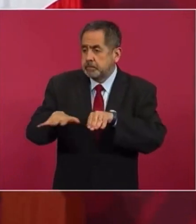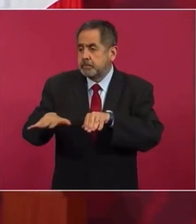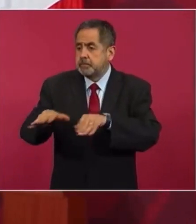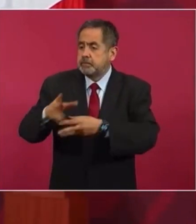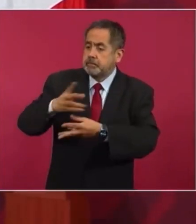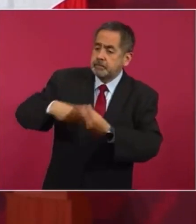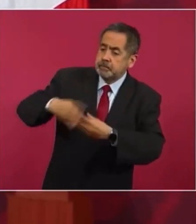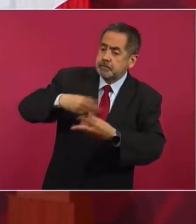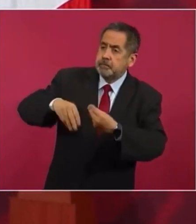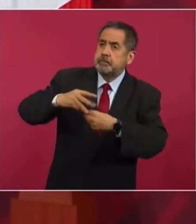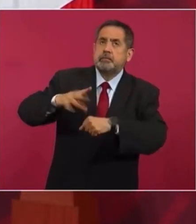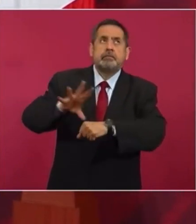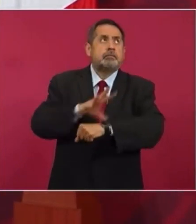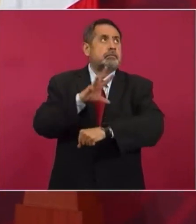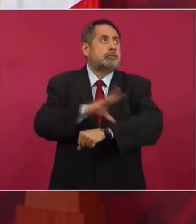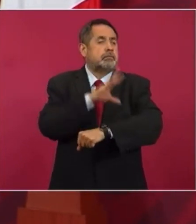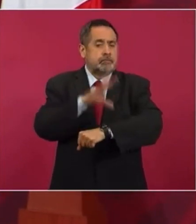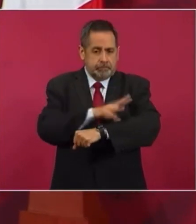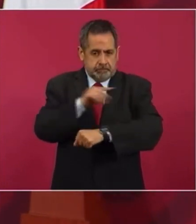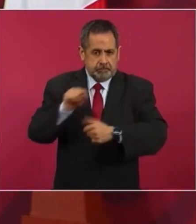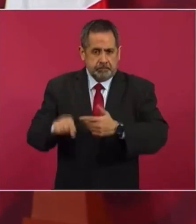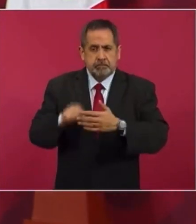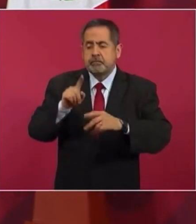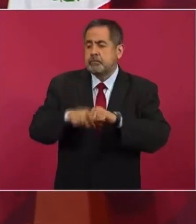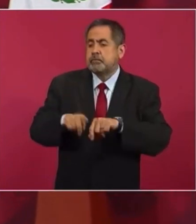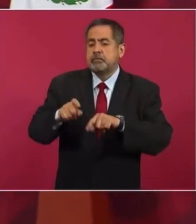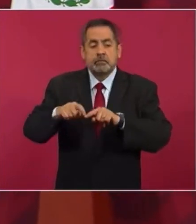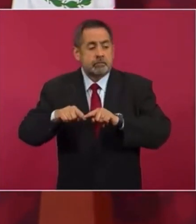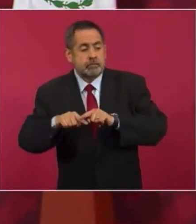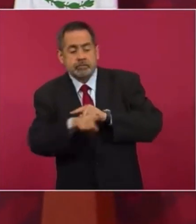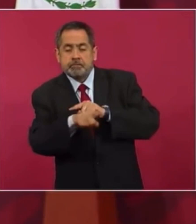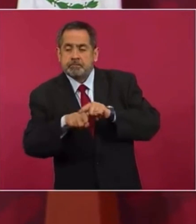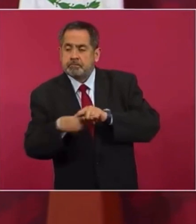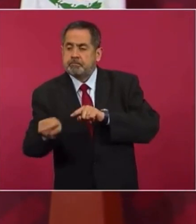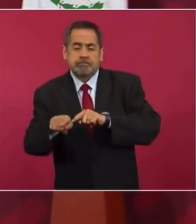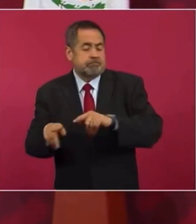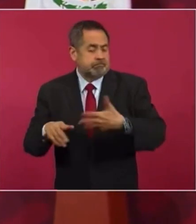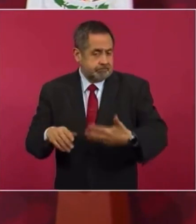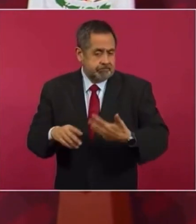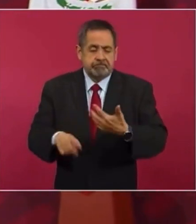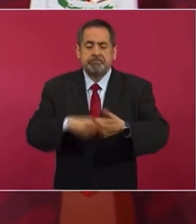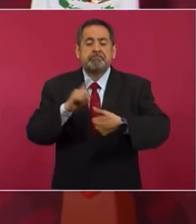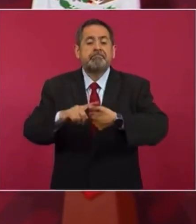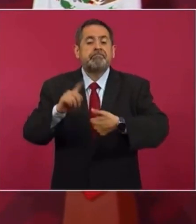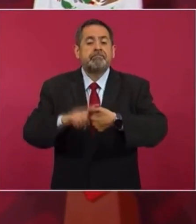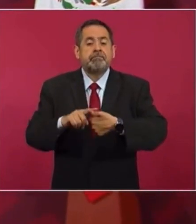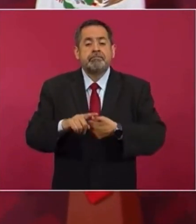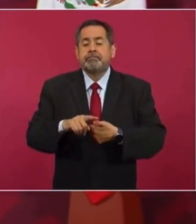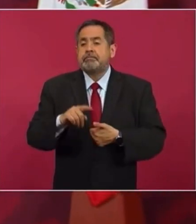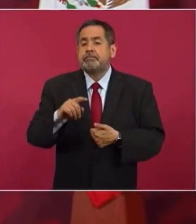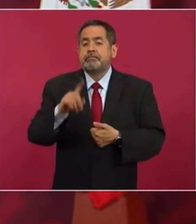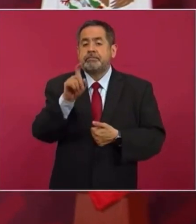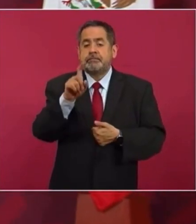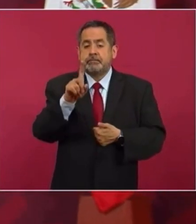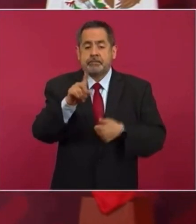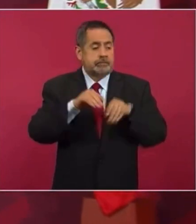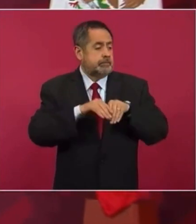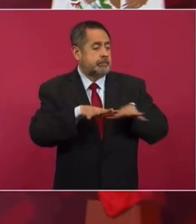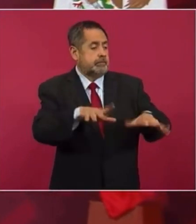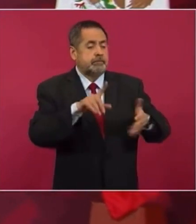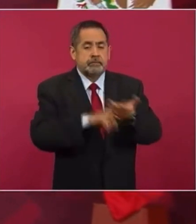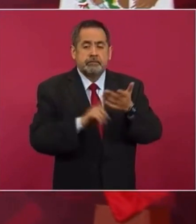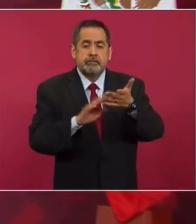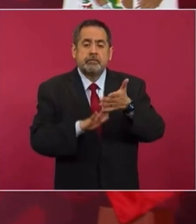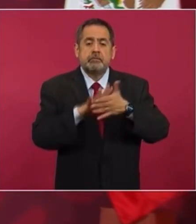eléctrica, también con canales de riego. Tenemos que terminar los canales de riego de la